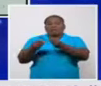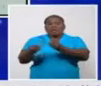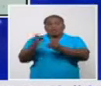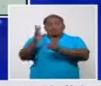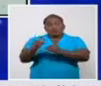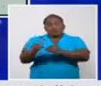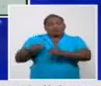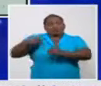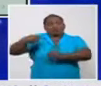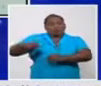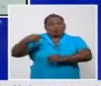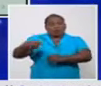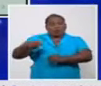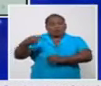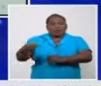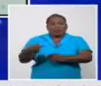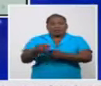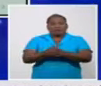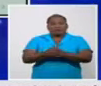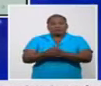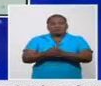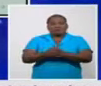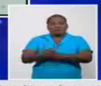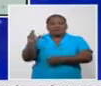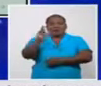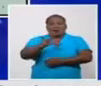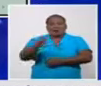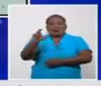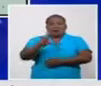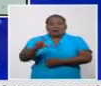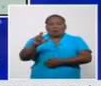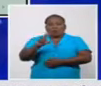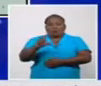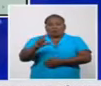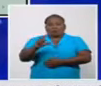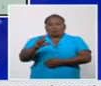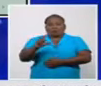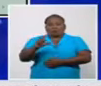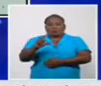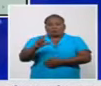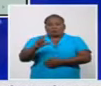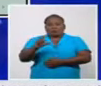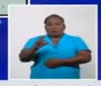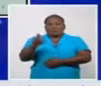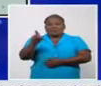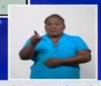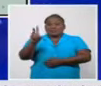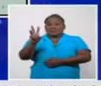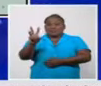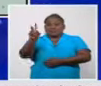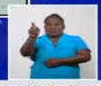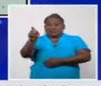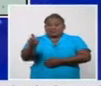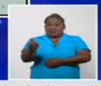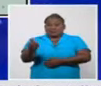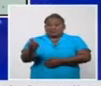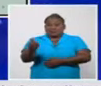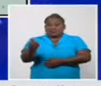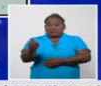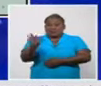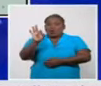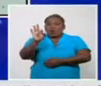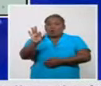en el caso de Camagüey se diagnostican 13 pacientes autóctonos 8 de